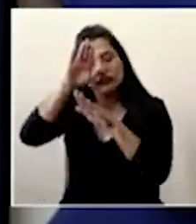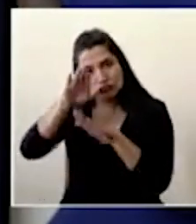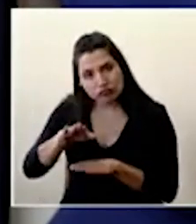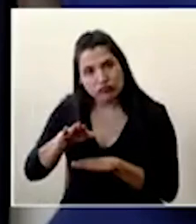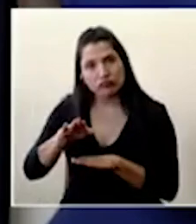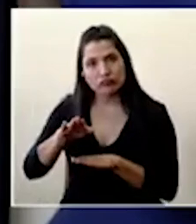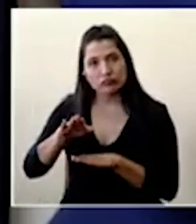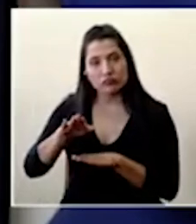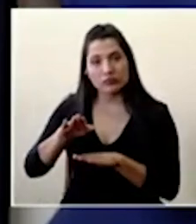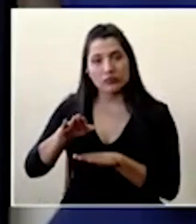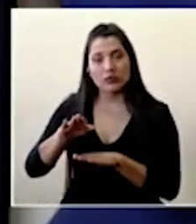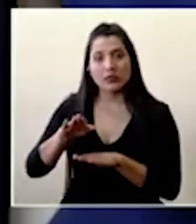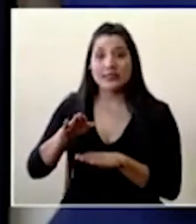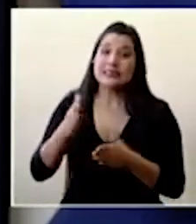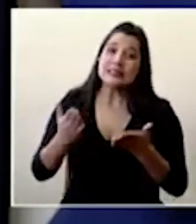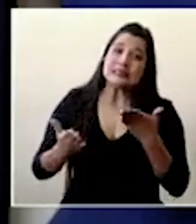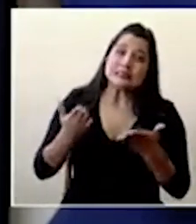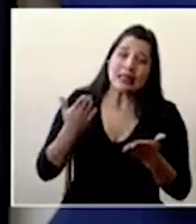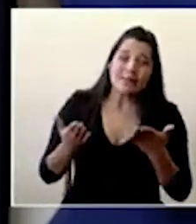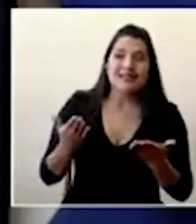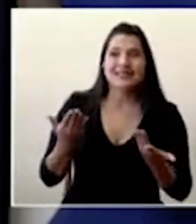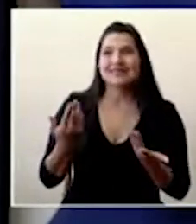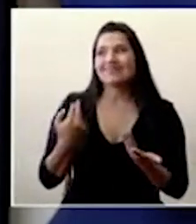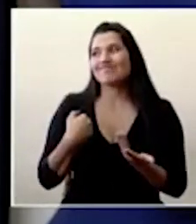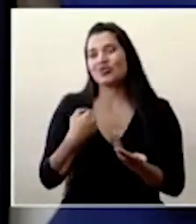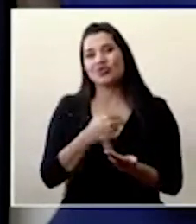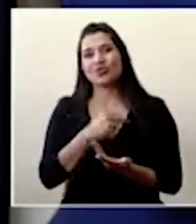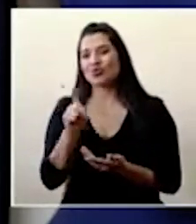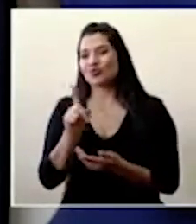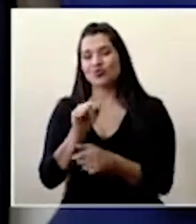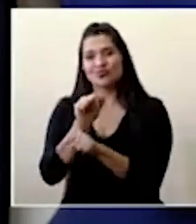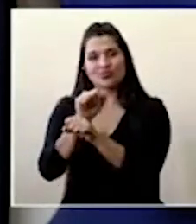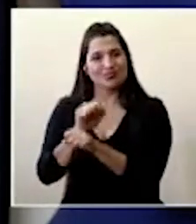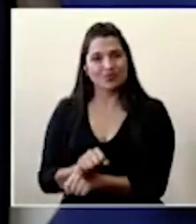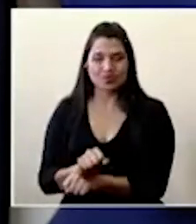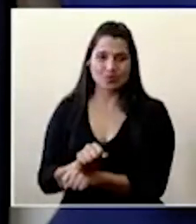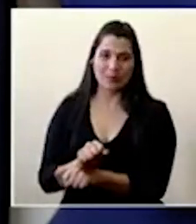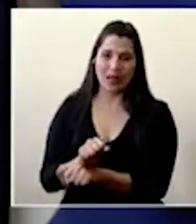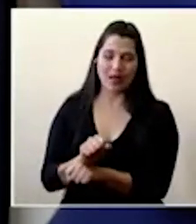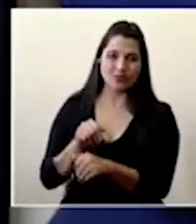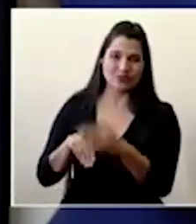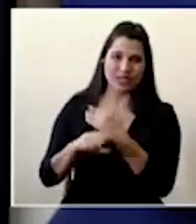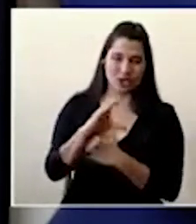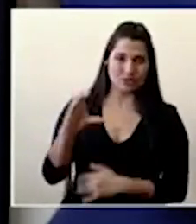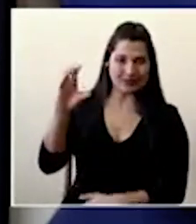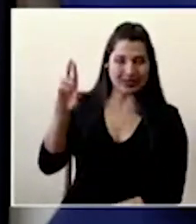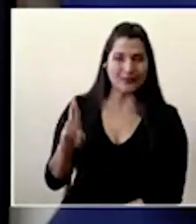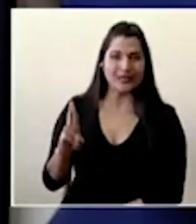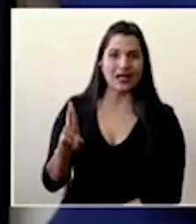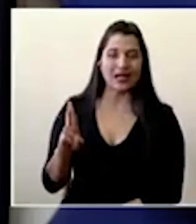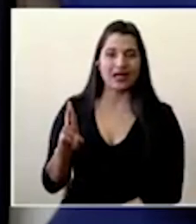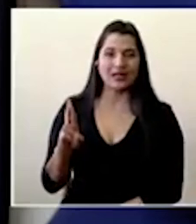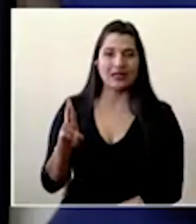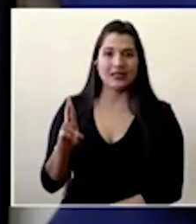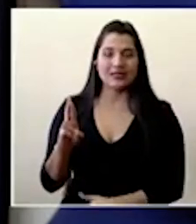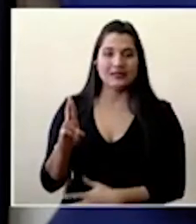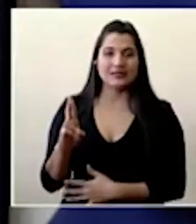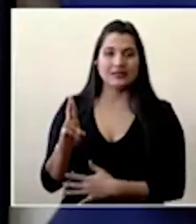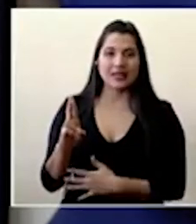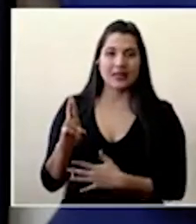tal vez va un poco en contra de nuestra idiosincrasia costarricense de